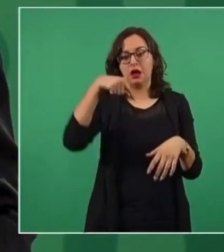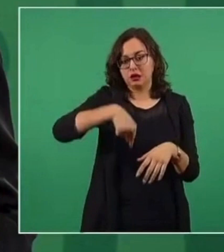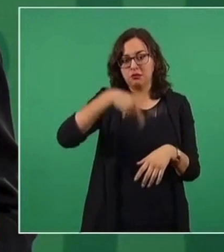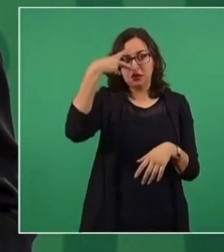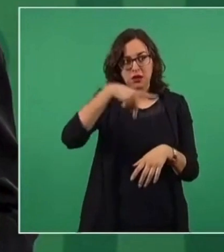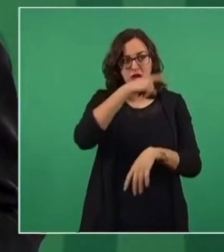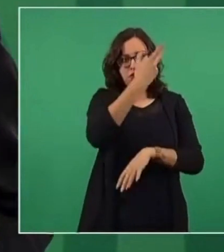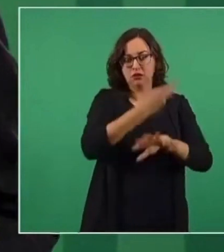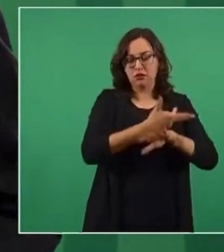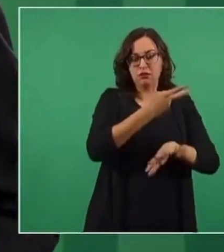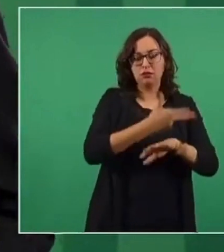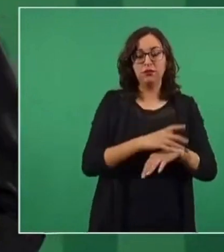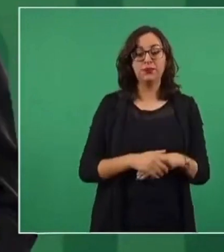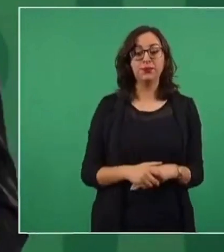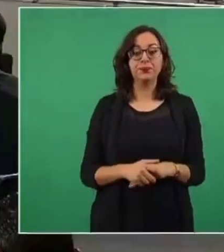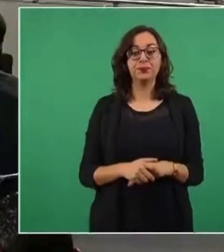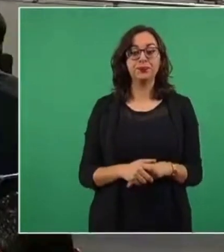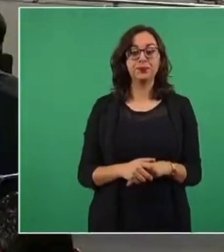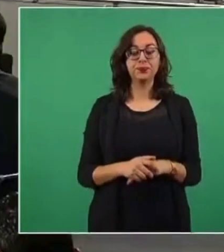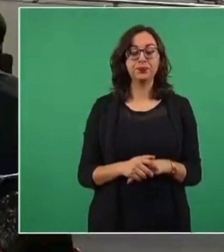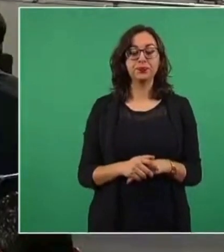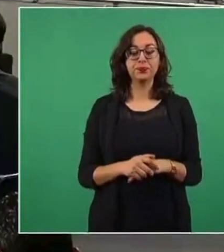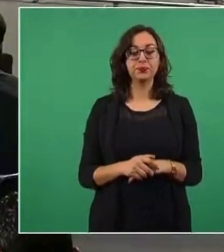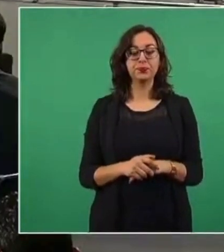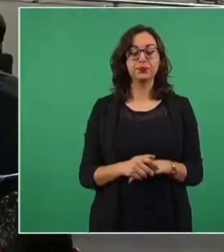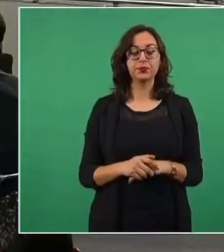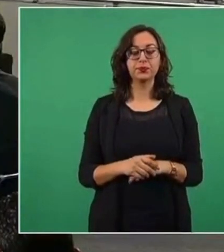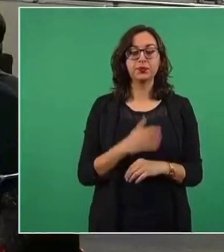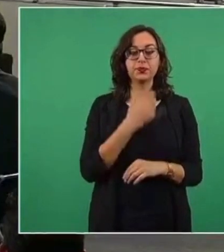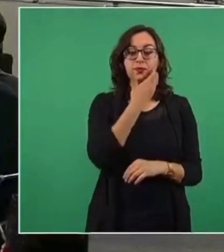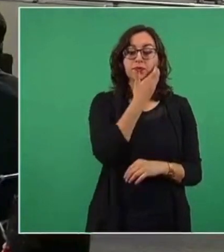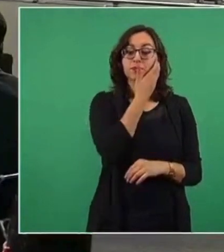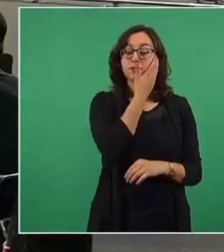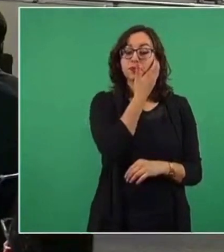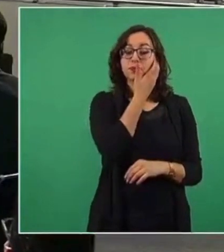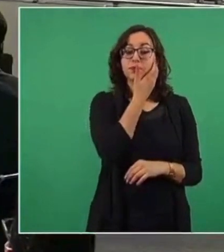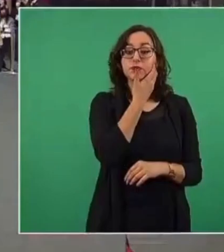de Justicia. ¿Y las luces que siguen las visas?